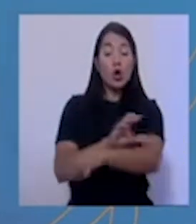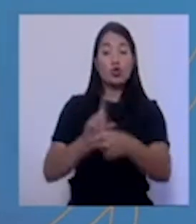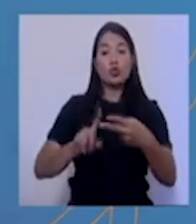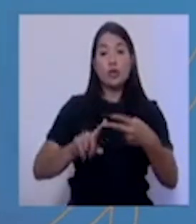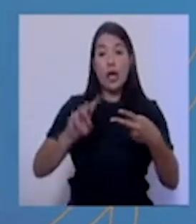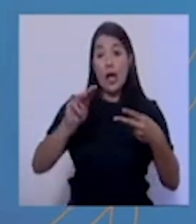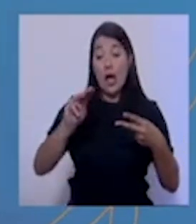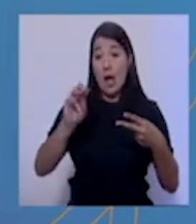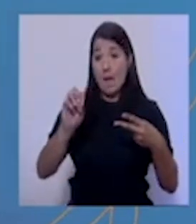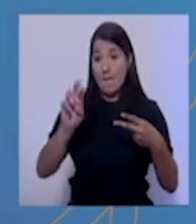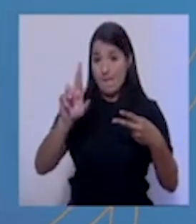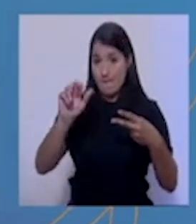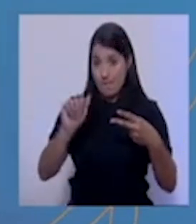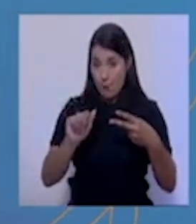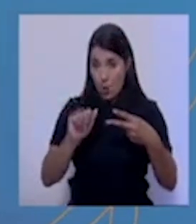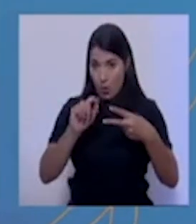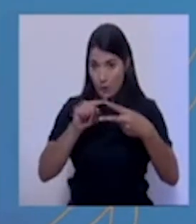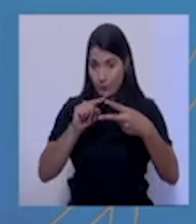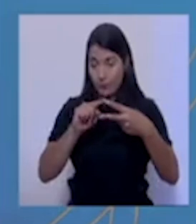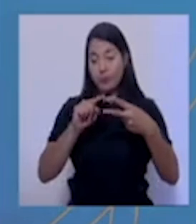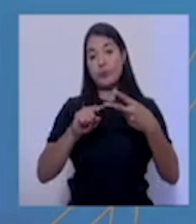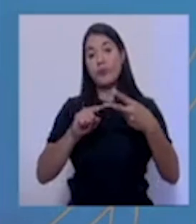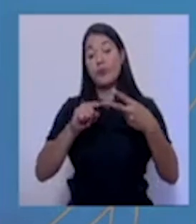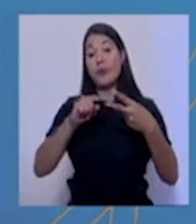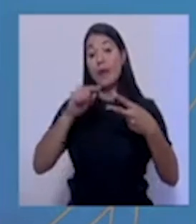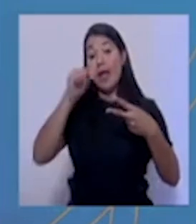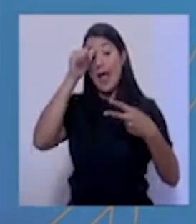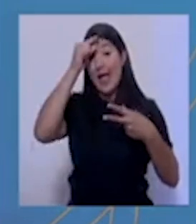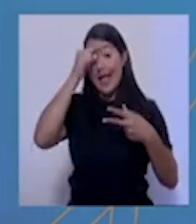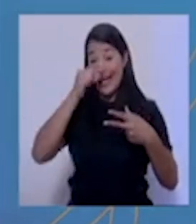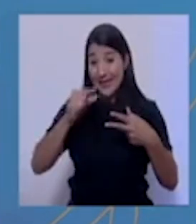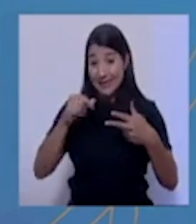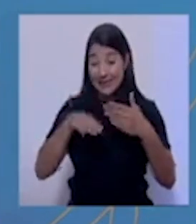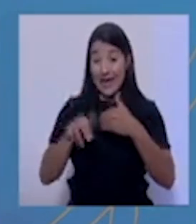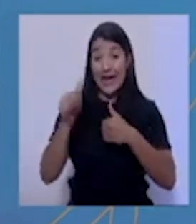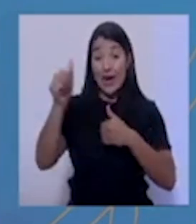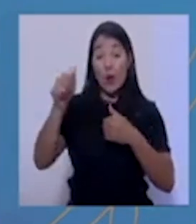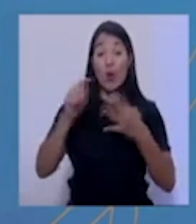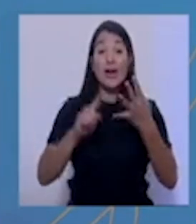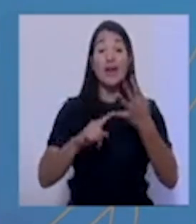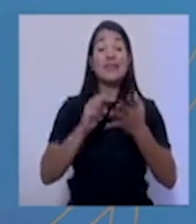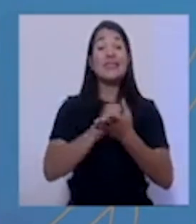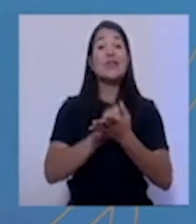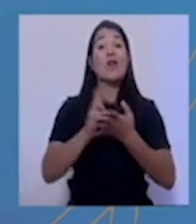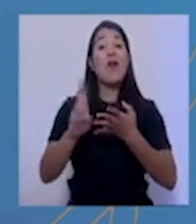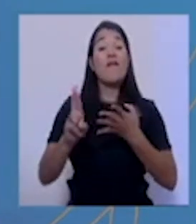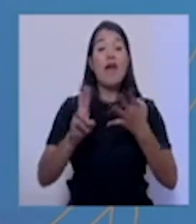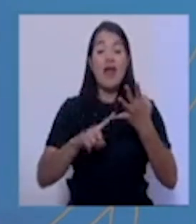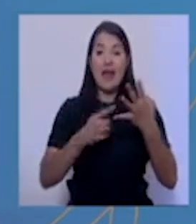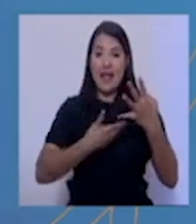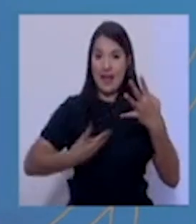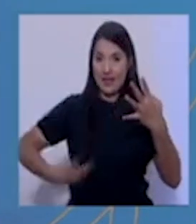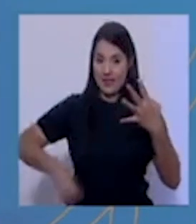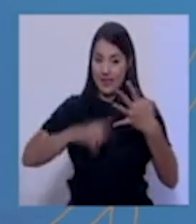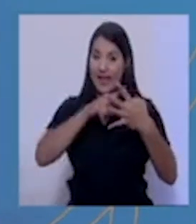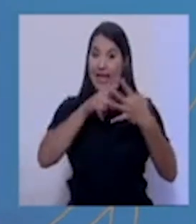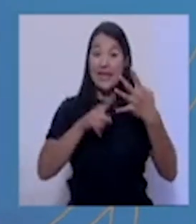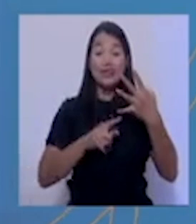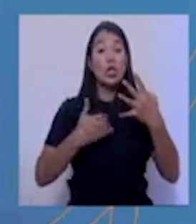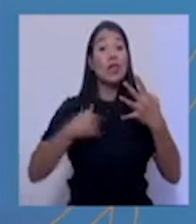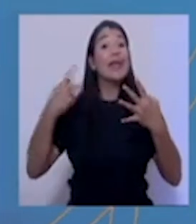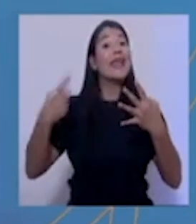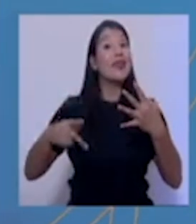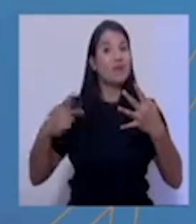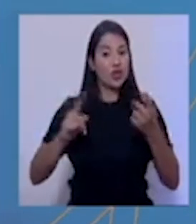cantón de Grecia, en la provincia de Alajuela, y el cantón de San Rafael, en la provincia de Heredia. Se siguen